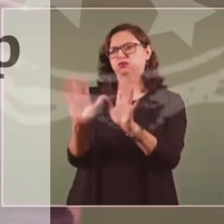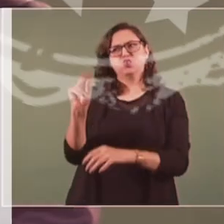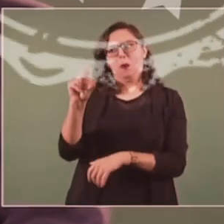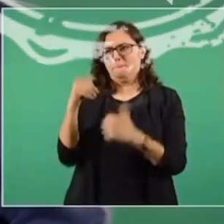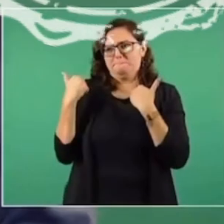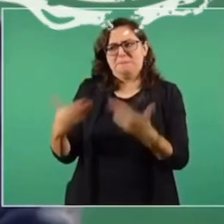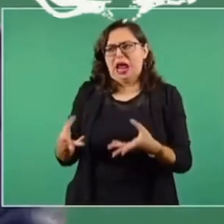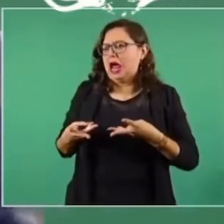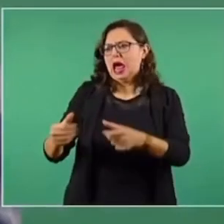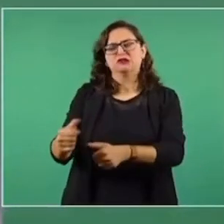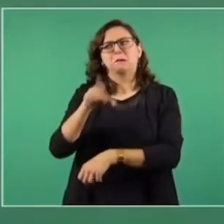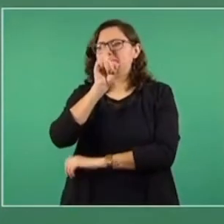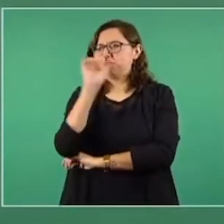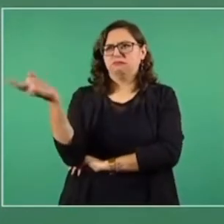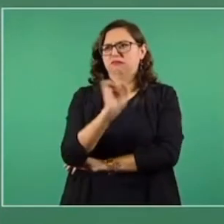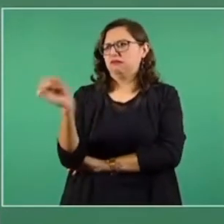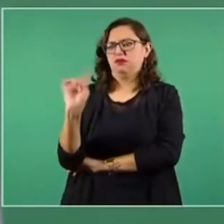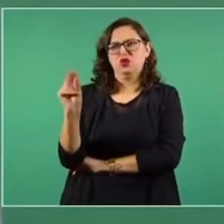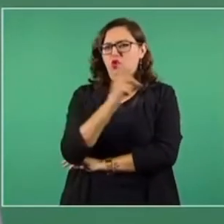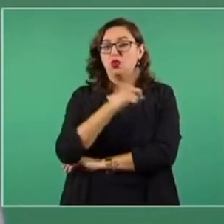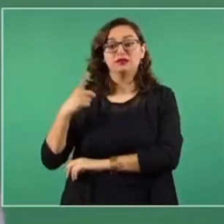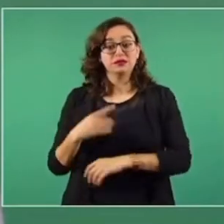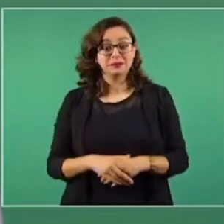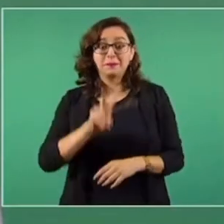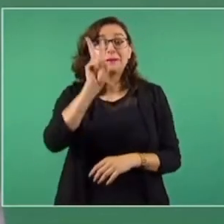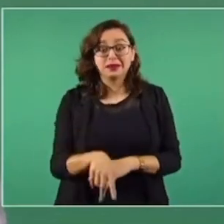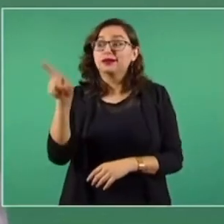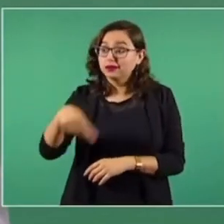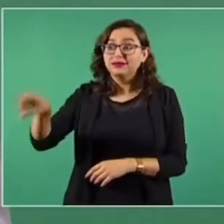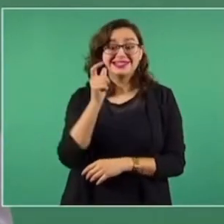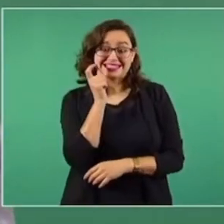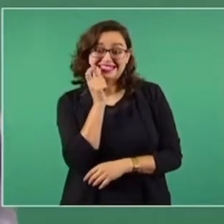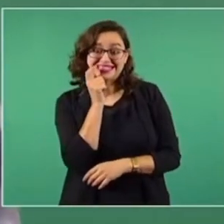¿Por qué gastar tanto en eso? Son muy truculentos.